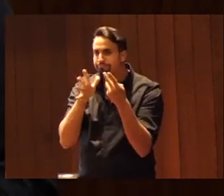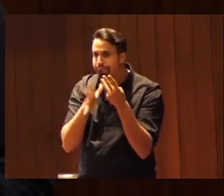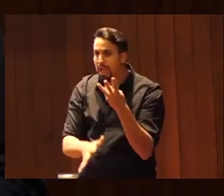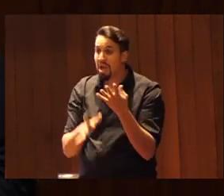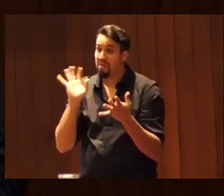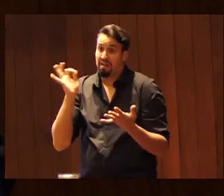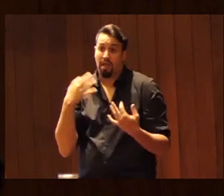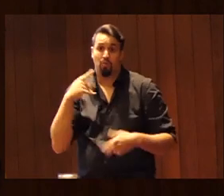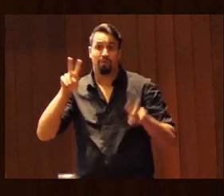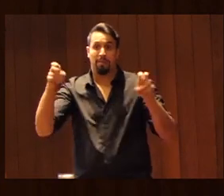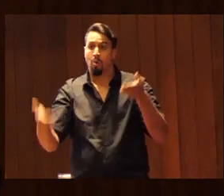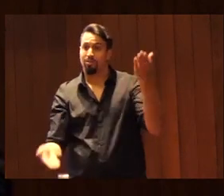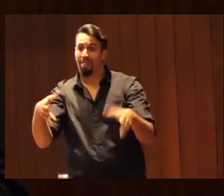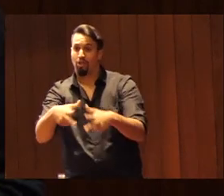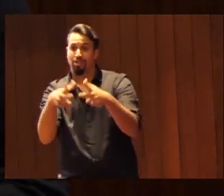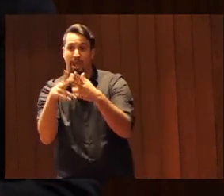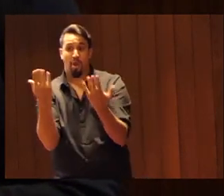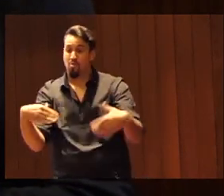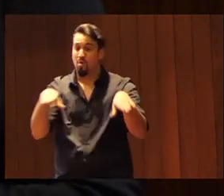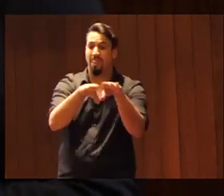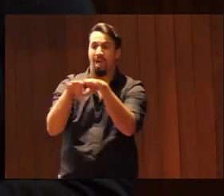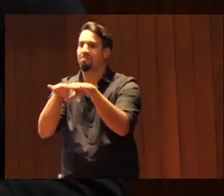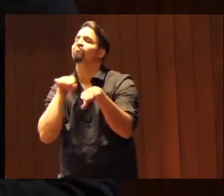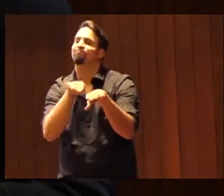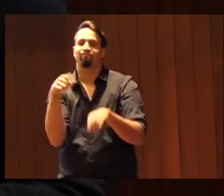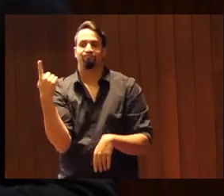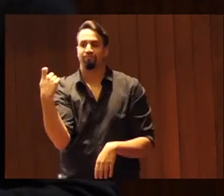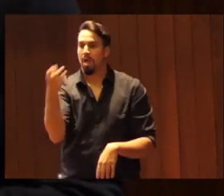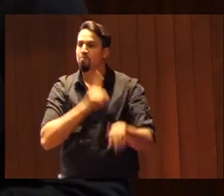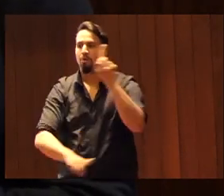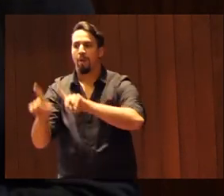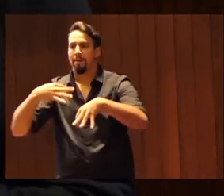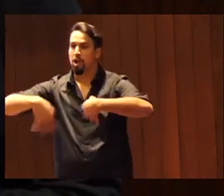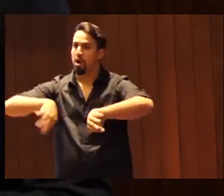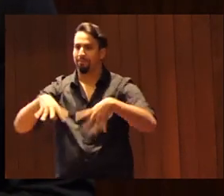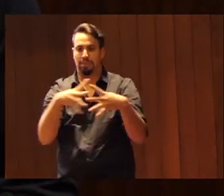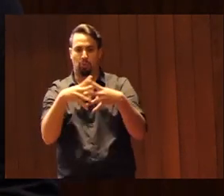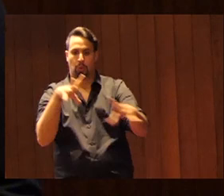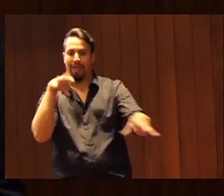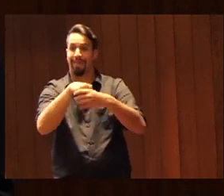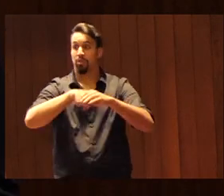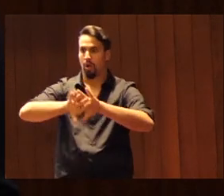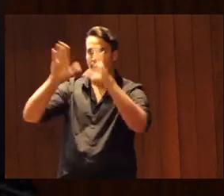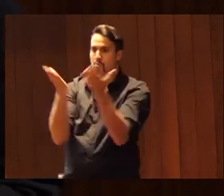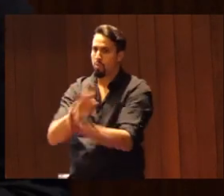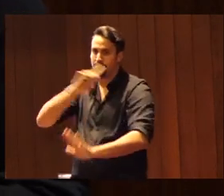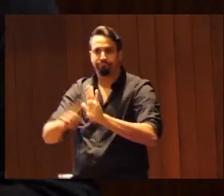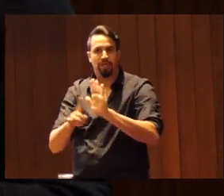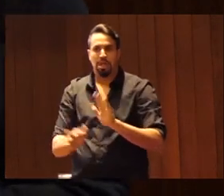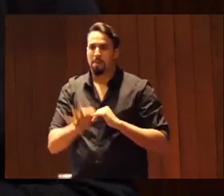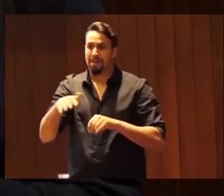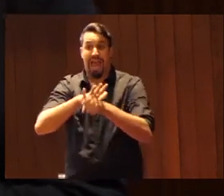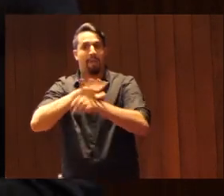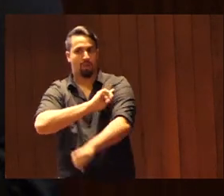justicia social, la igualdad es absolutamente necesaria, es un problema de carácter estructural a nivel mundial y que, decir, en el ámbito